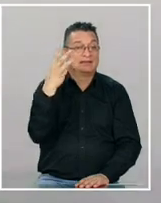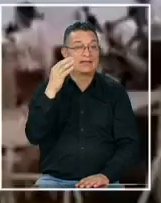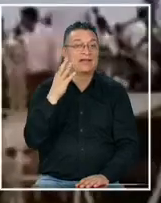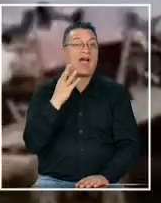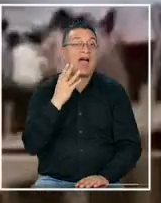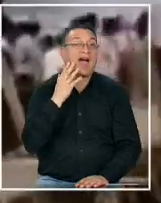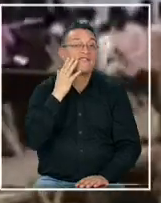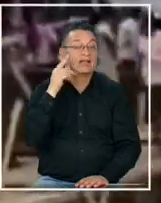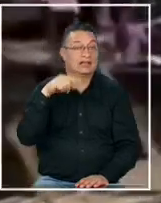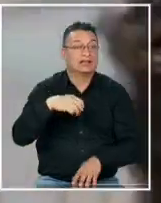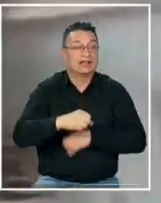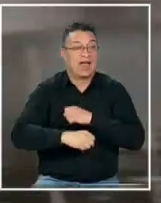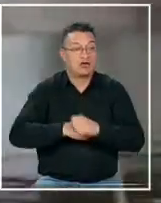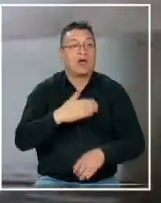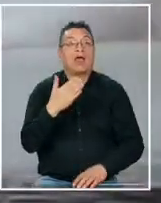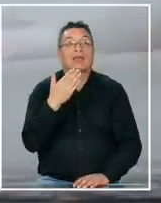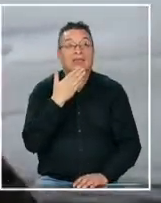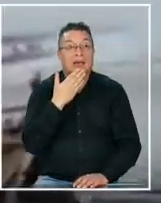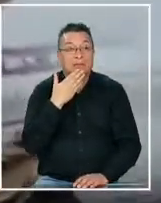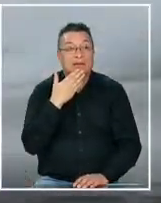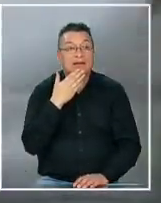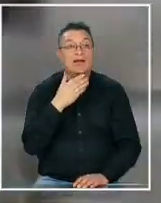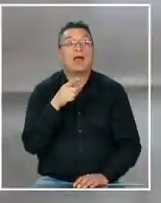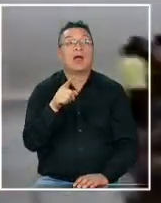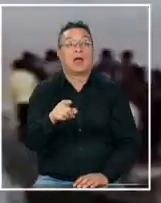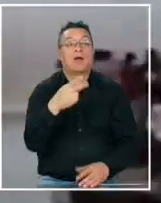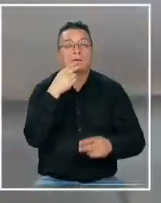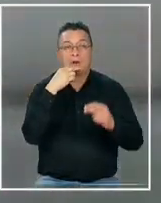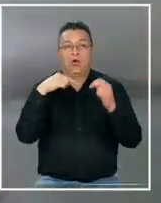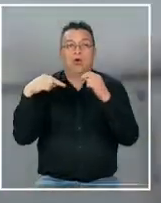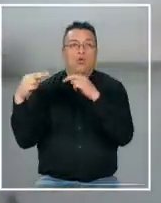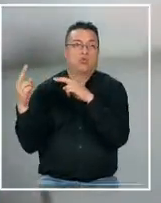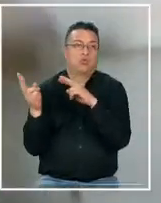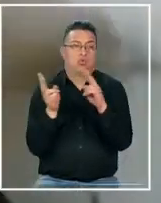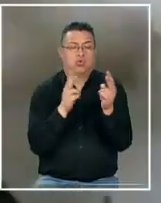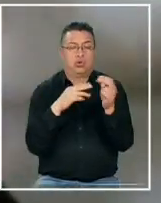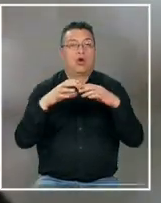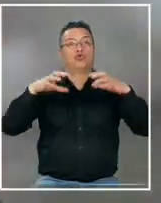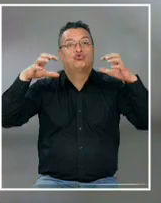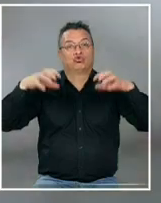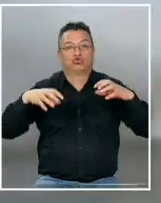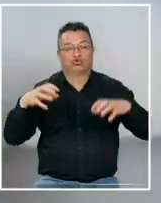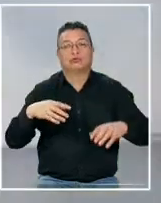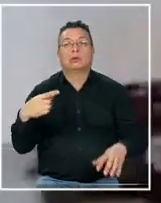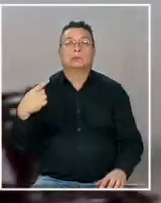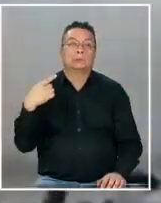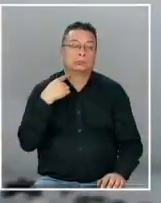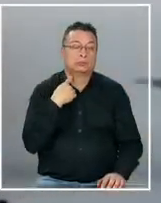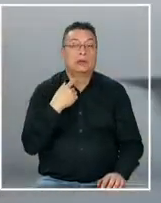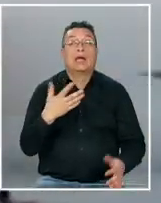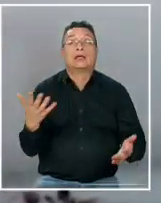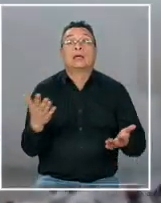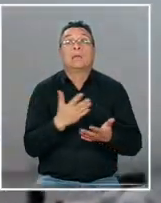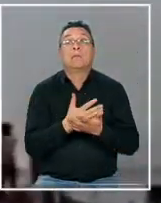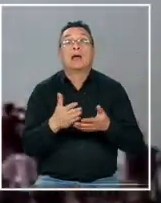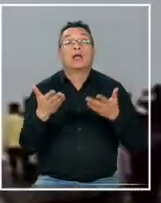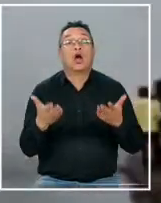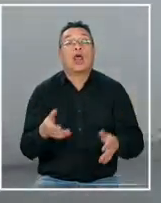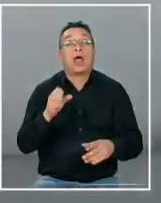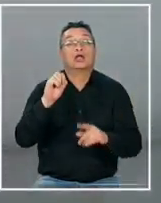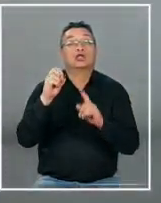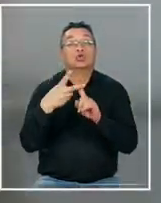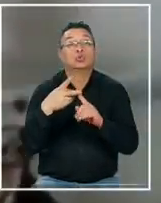de abril de este año y debido ahí en esa oportunidad a vientos y a la lluvia ¿qué pasa? ahora en esta segunda vez se está